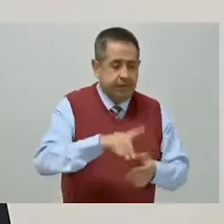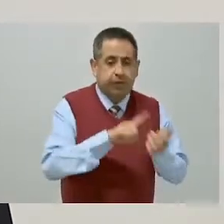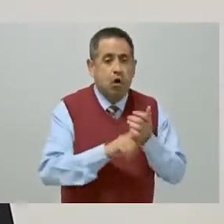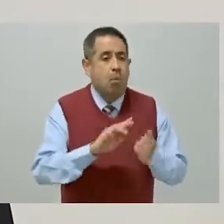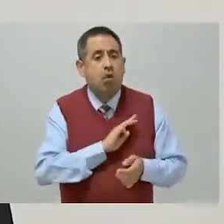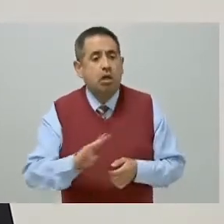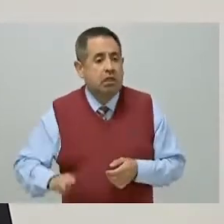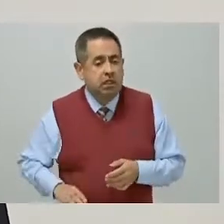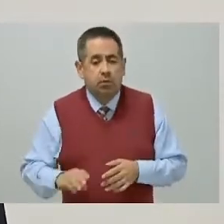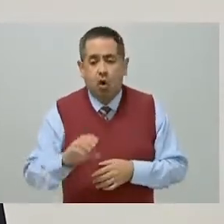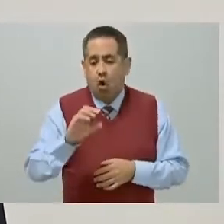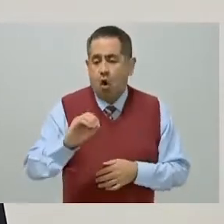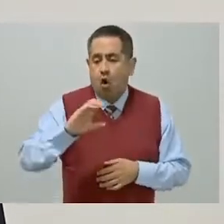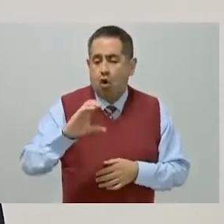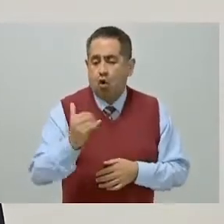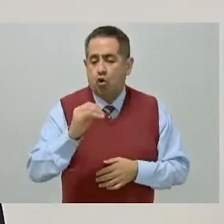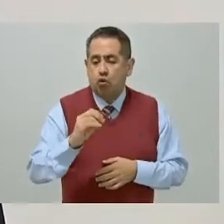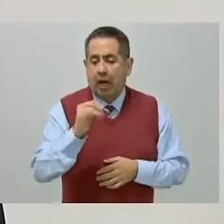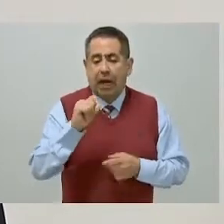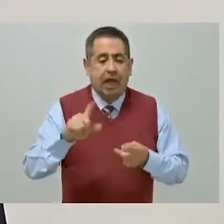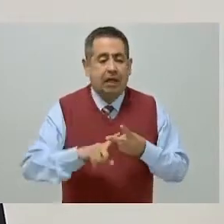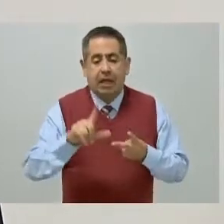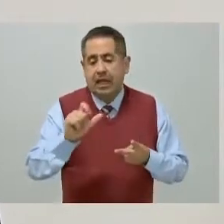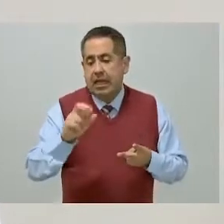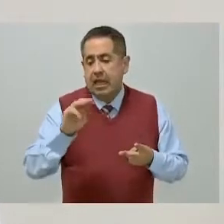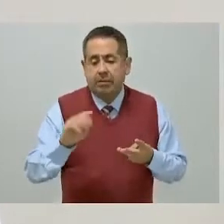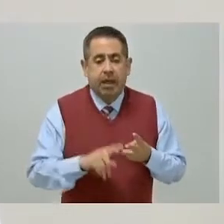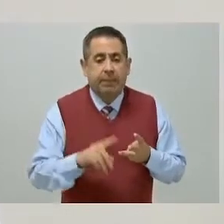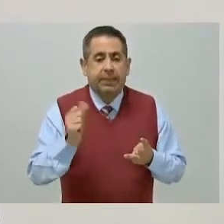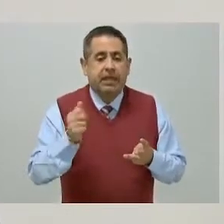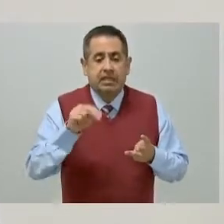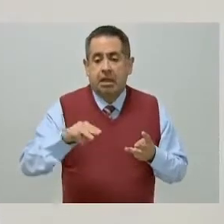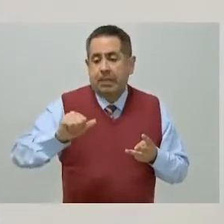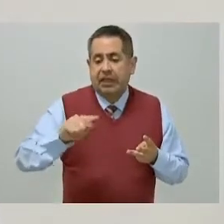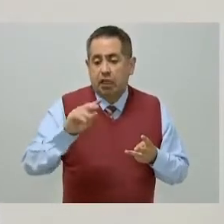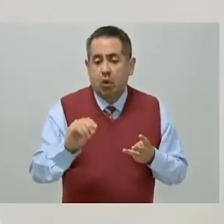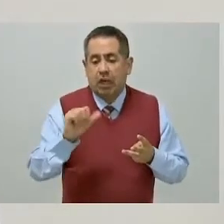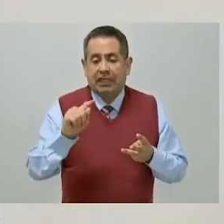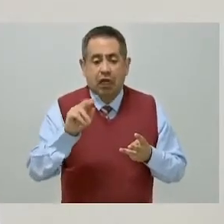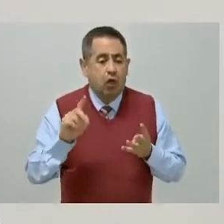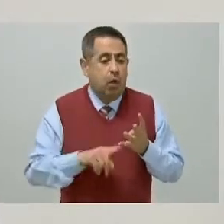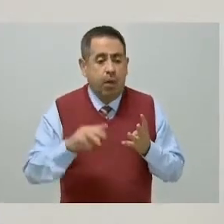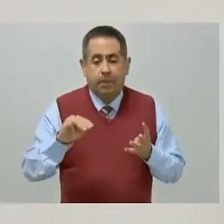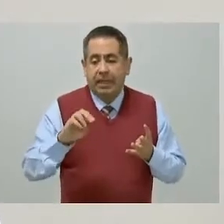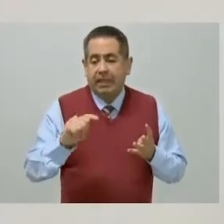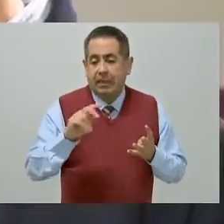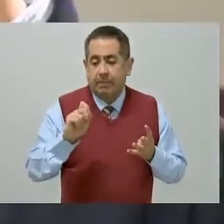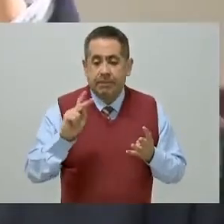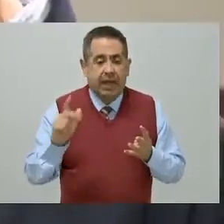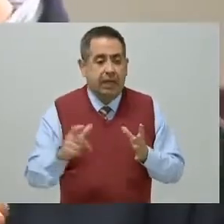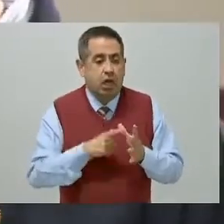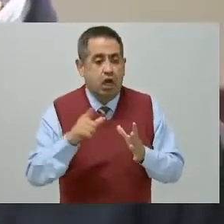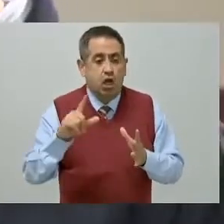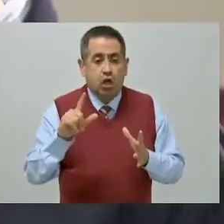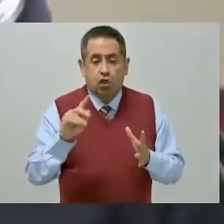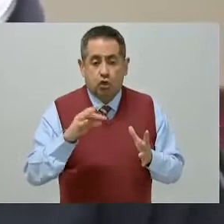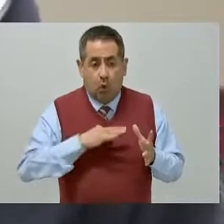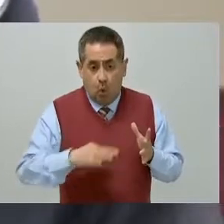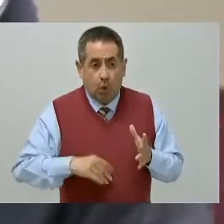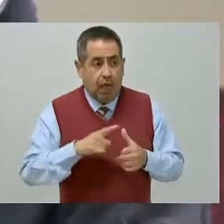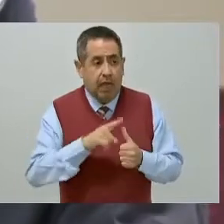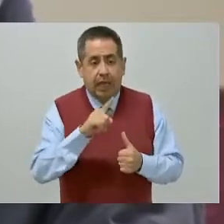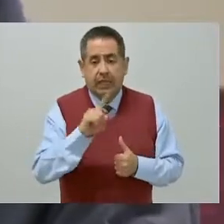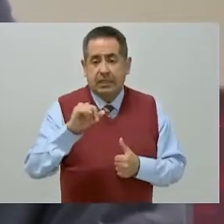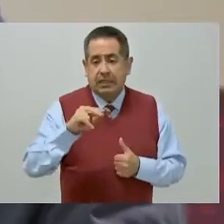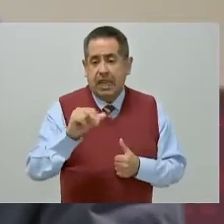municipios de Ocoyoacac, Lerma, San Mateotenco, Metepec, Toluca y Sinacantepec,